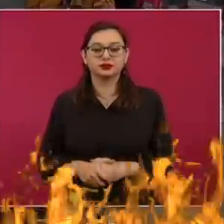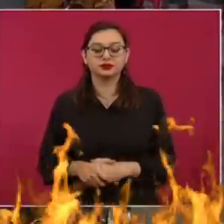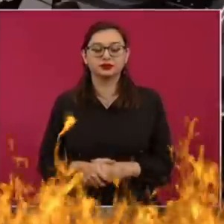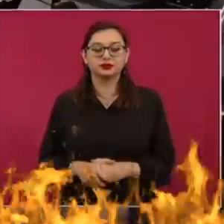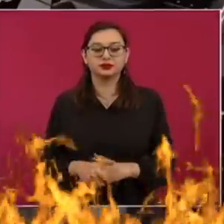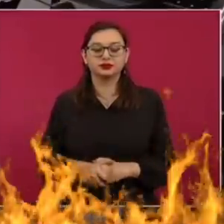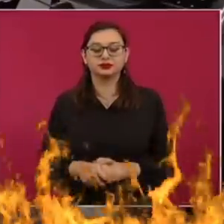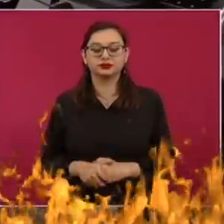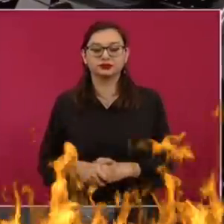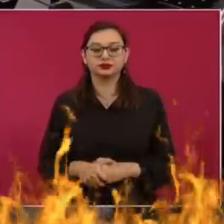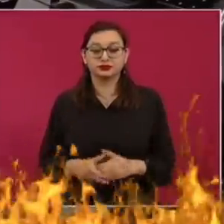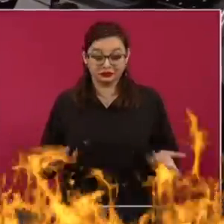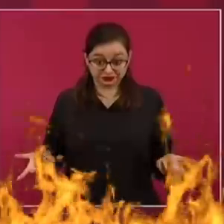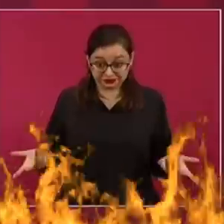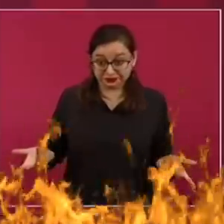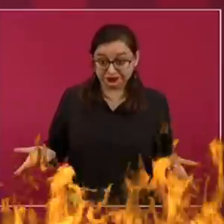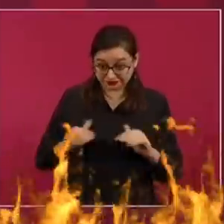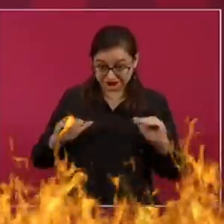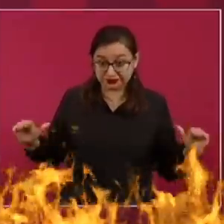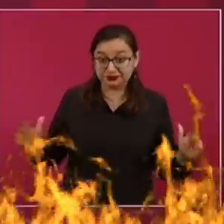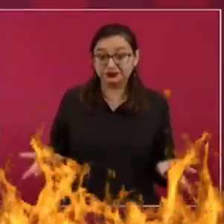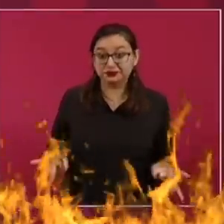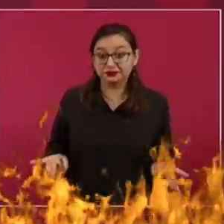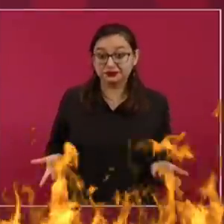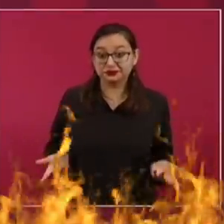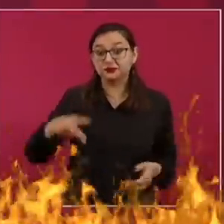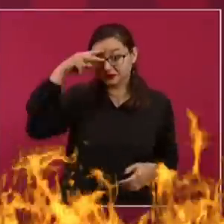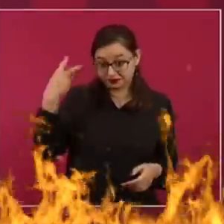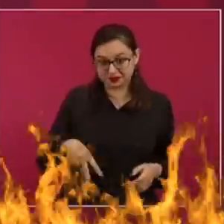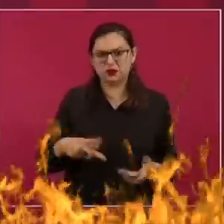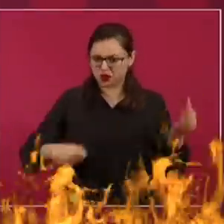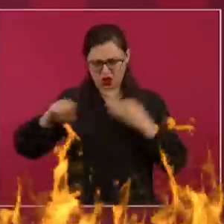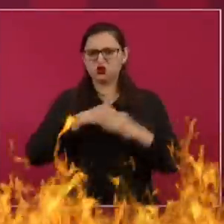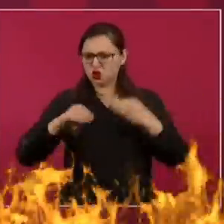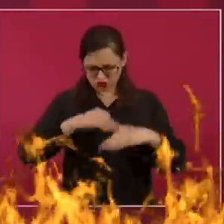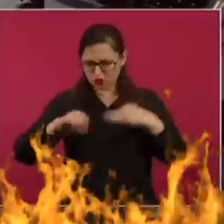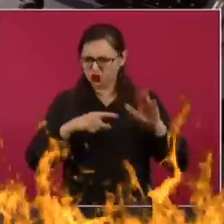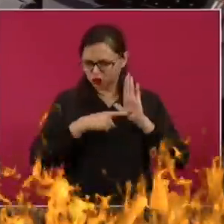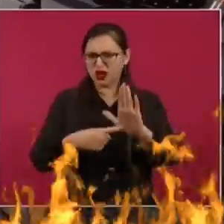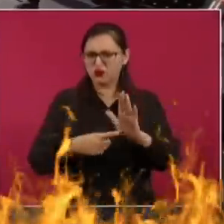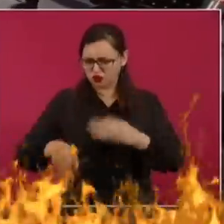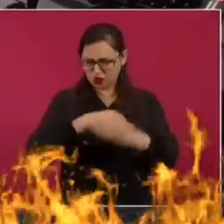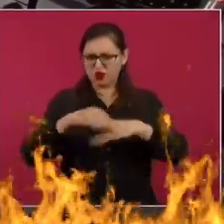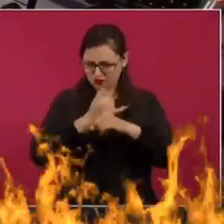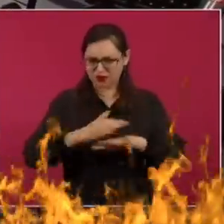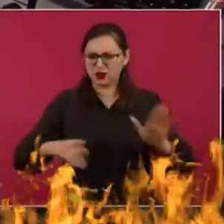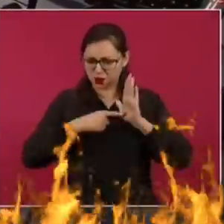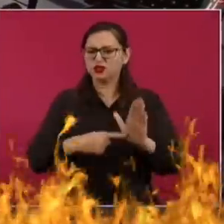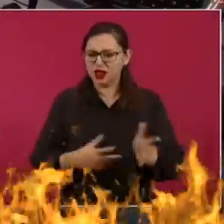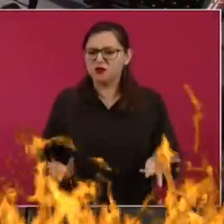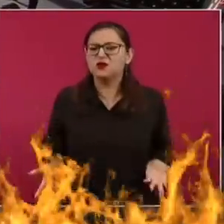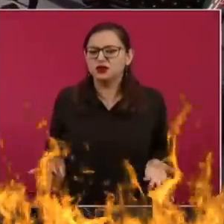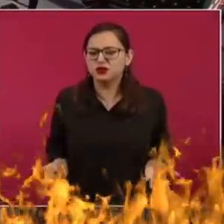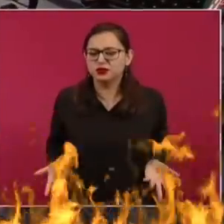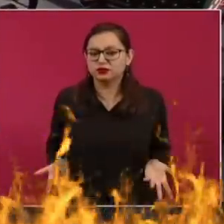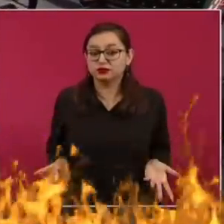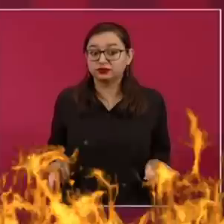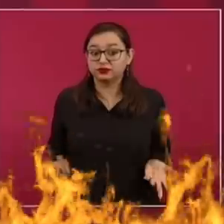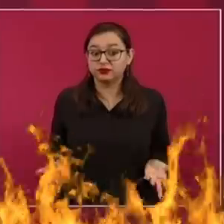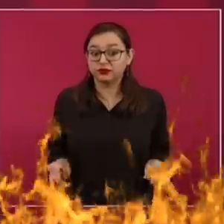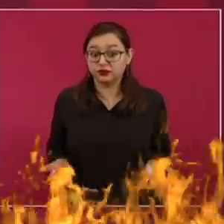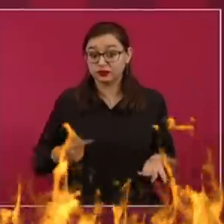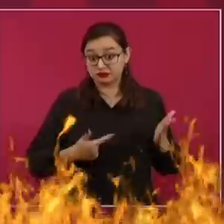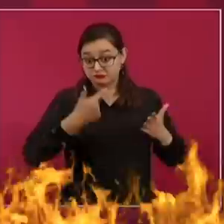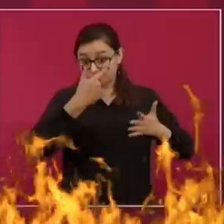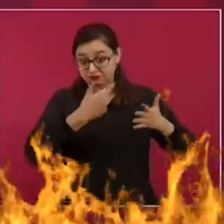No. Entonces, ¿cómo ven? También mexicanos con tal cosa. ¡De una vez! ¿Sí? Pero tienen que poner